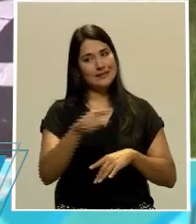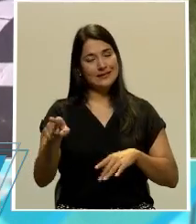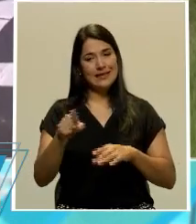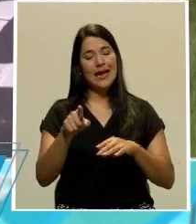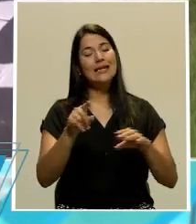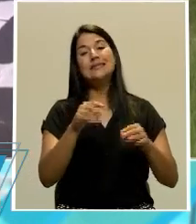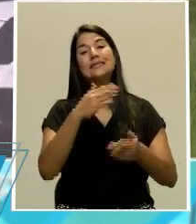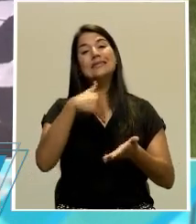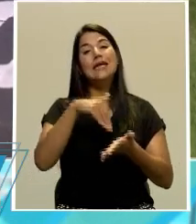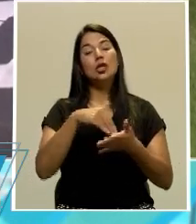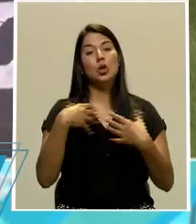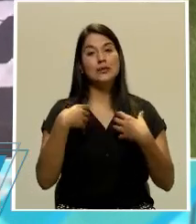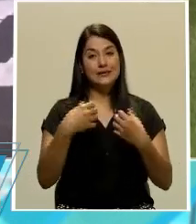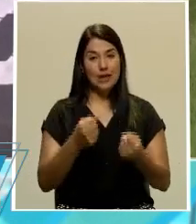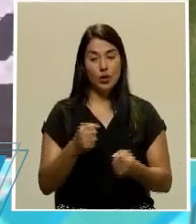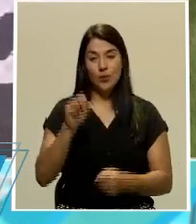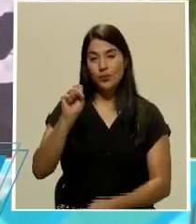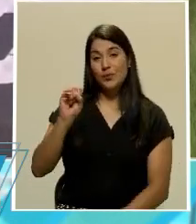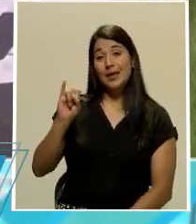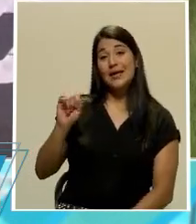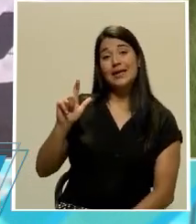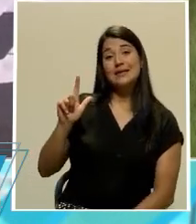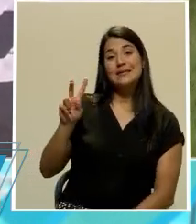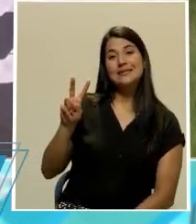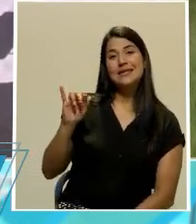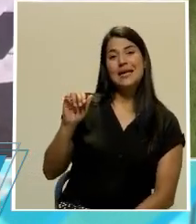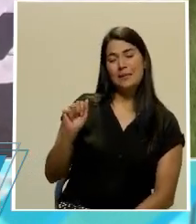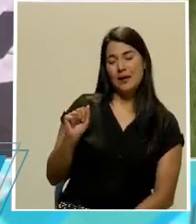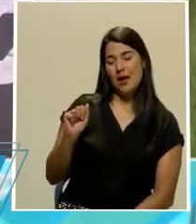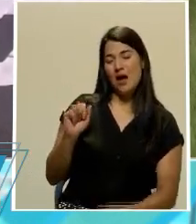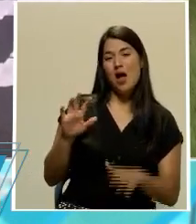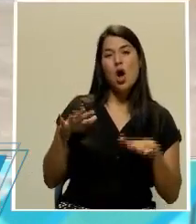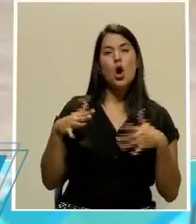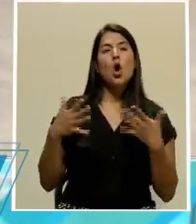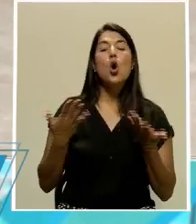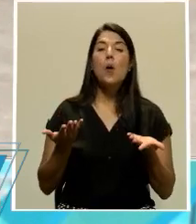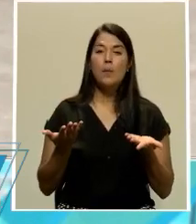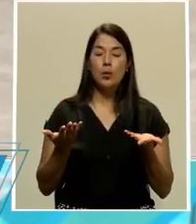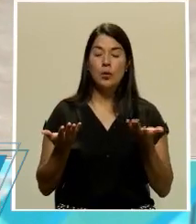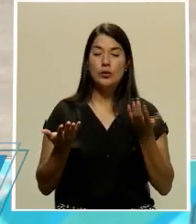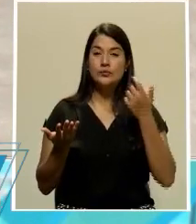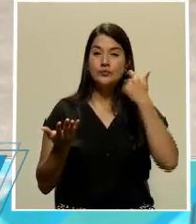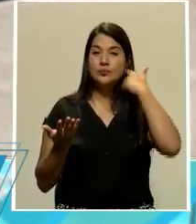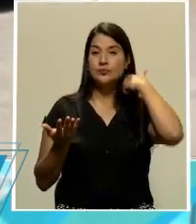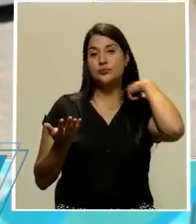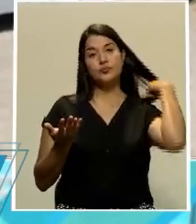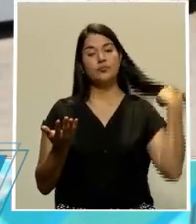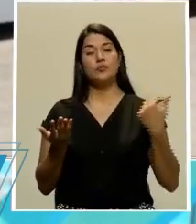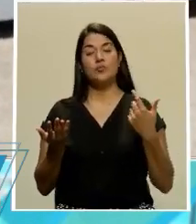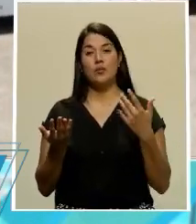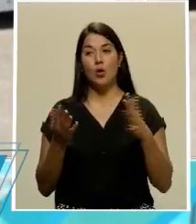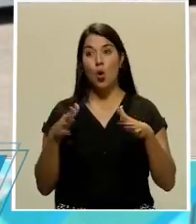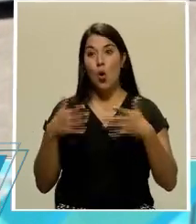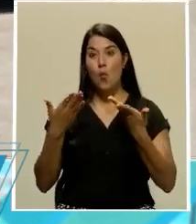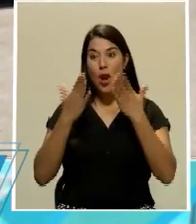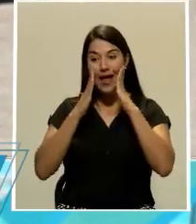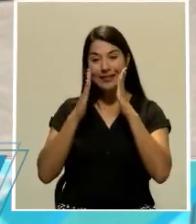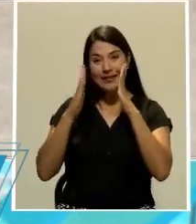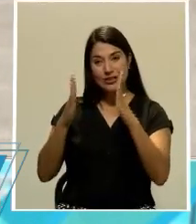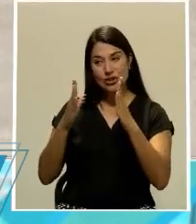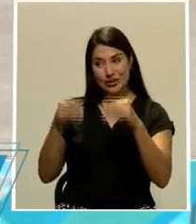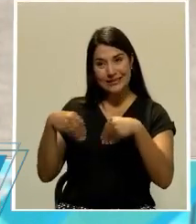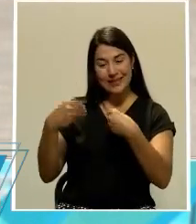cercano. Doña Silvia, ¿cómo ha sido el recibimiento que ha tenido el usuario de la